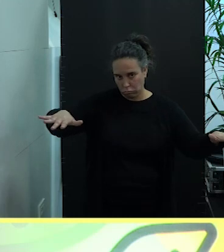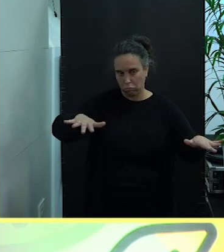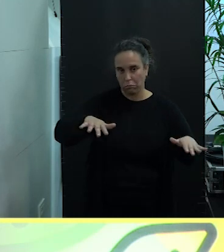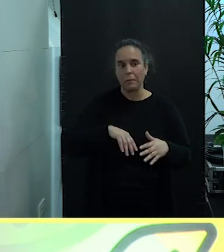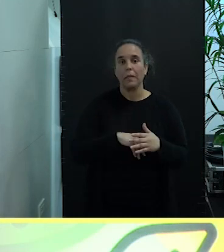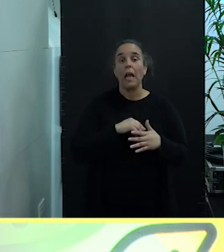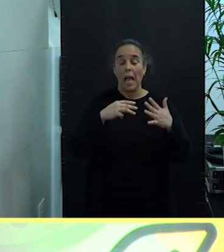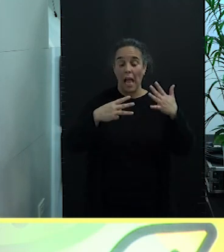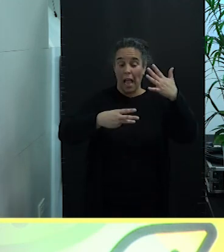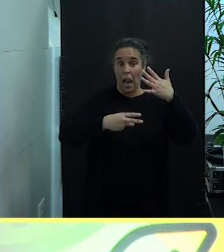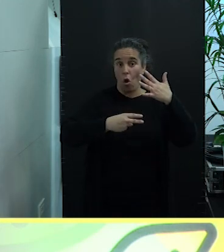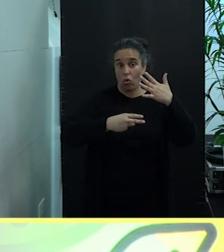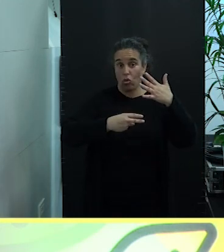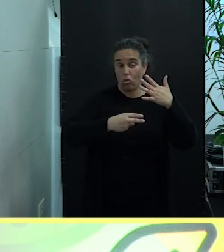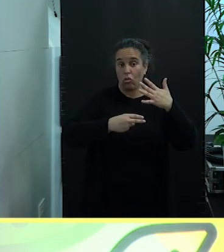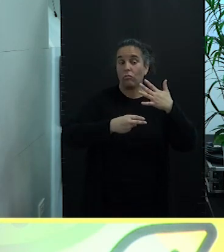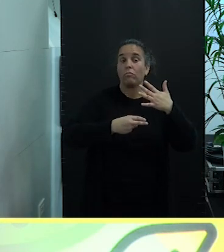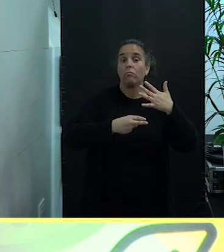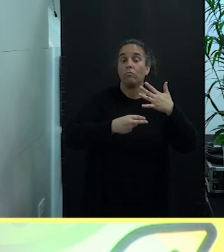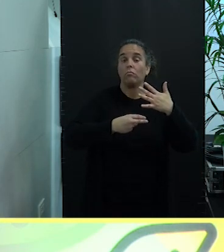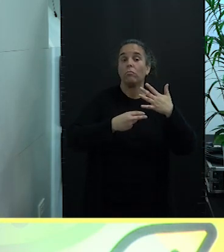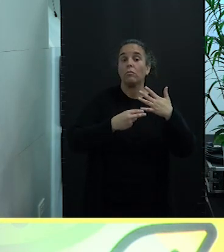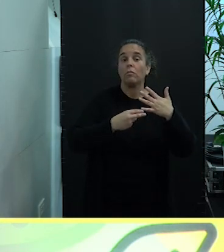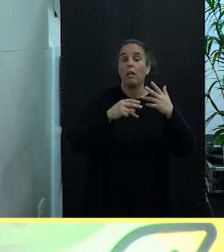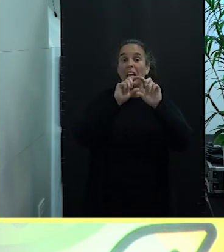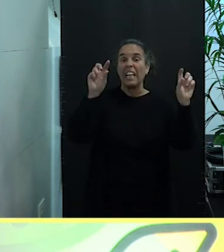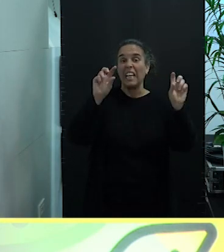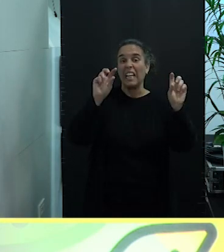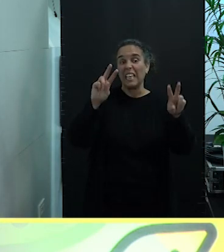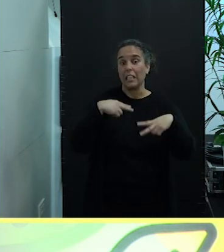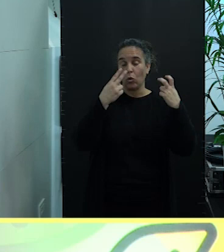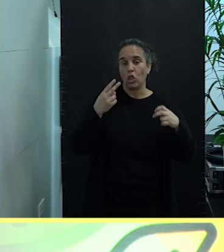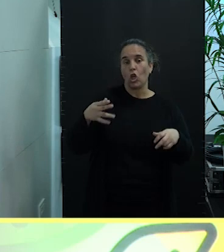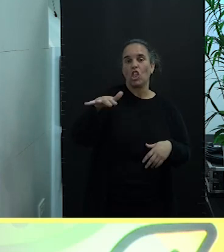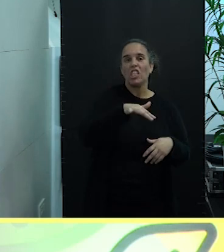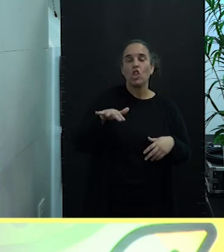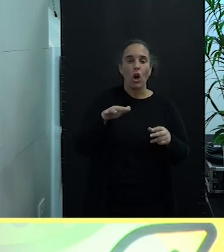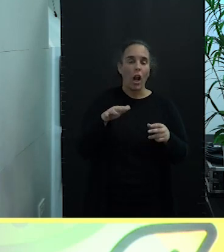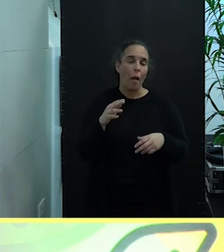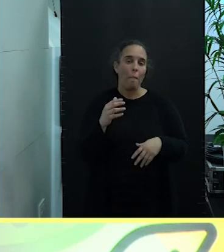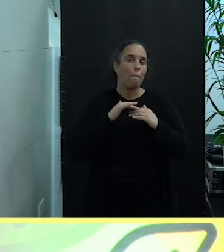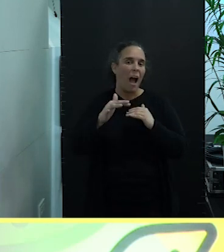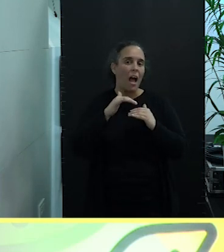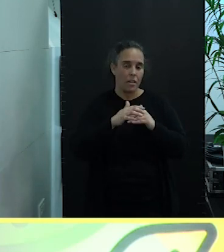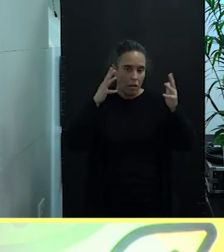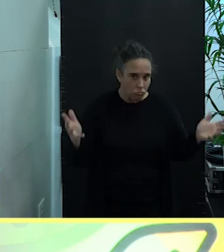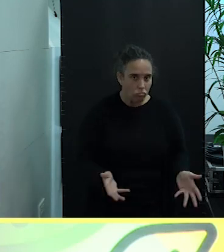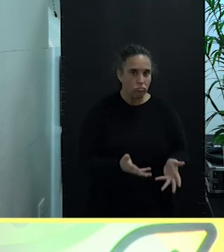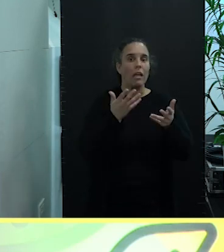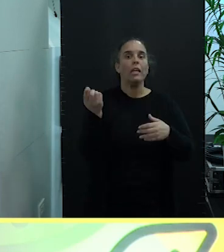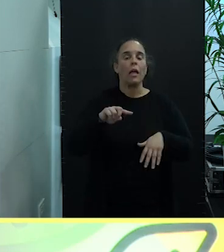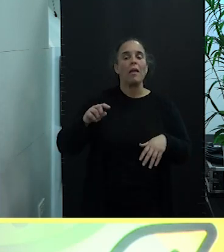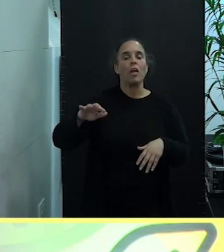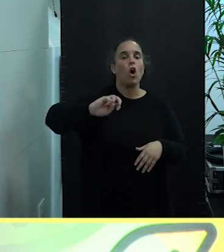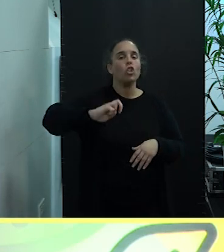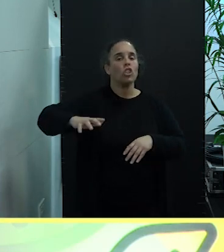El 8 es impulsar la restauración de espacios marinos y submarinos, así como otros espacios de interés costeros